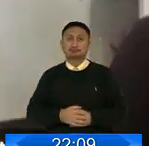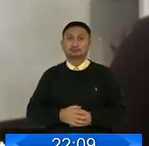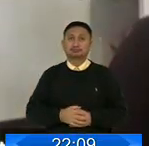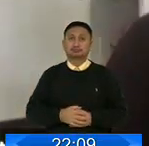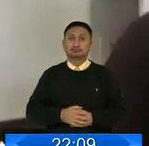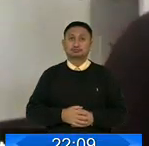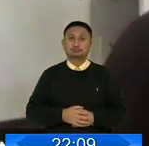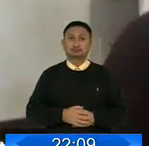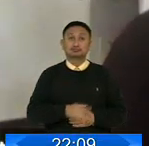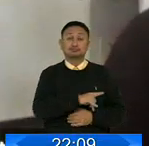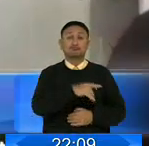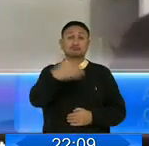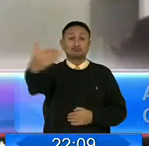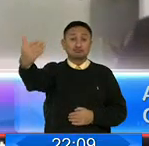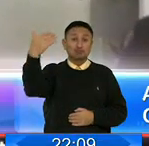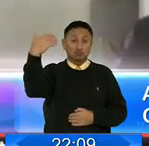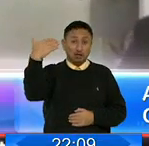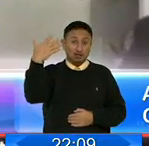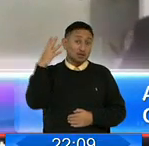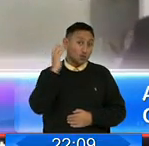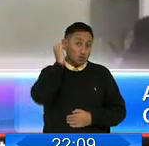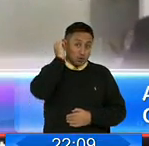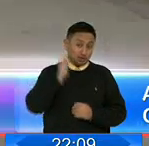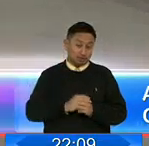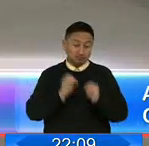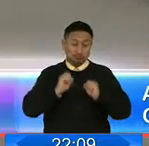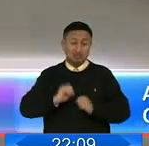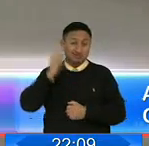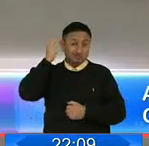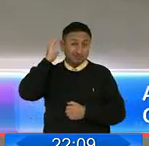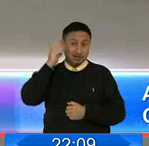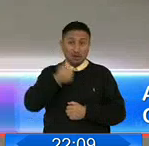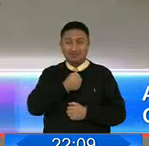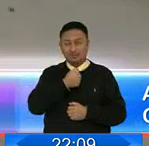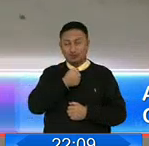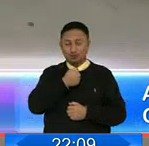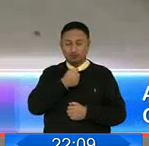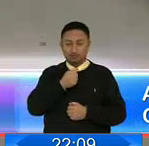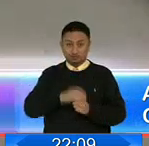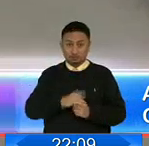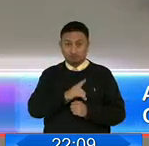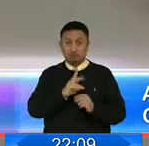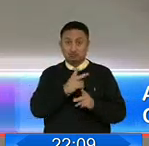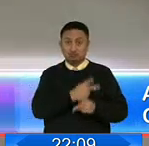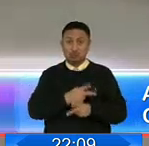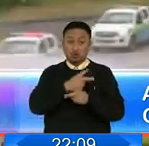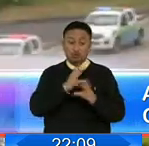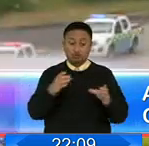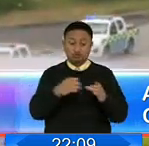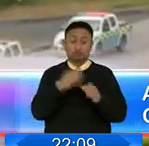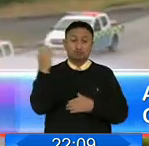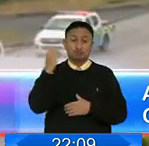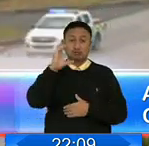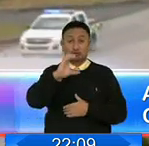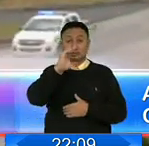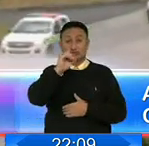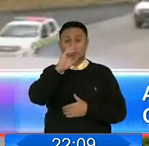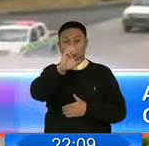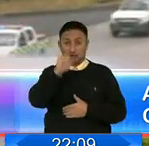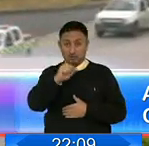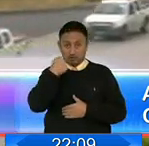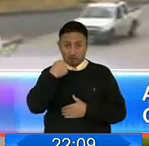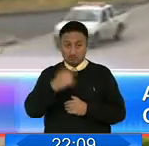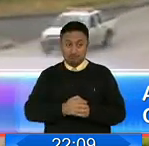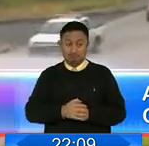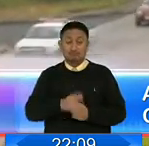La alcaldesa de Guayaquil, Cintia Viteri, mediante enlace radial, mencionó que el Comité de Operaciones de Emergencia de la Ciudad dará a